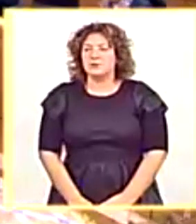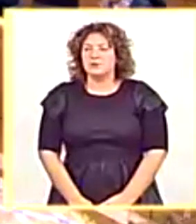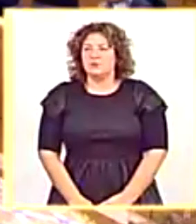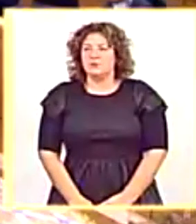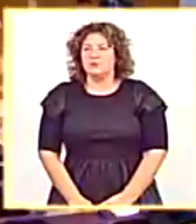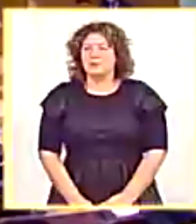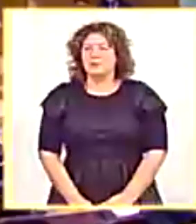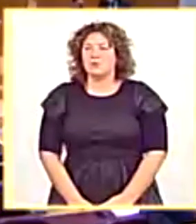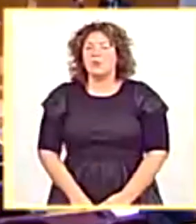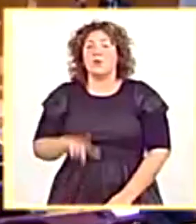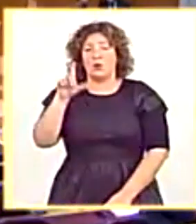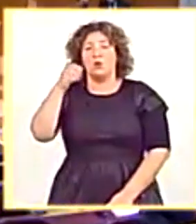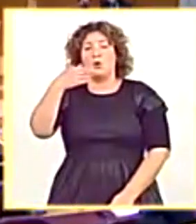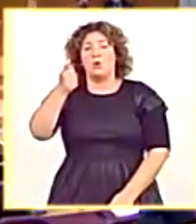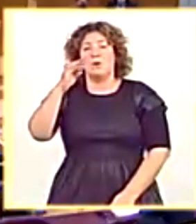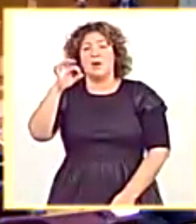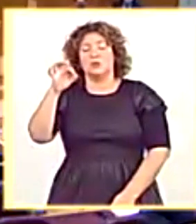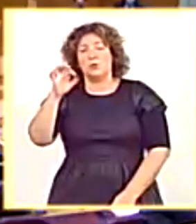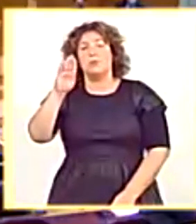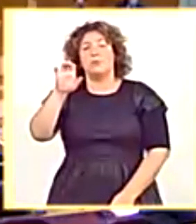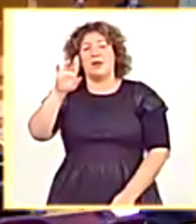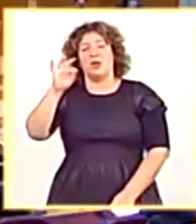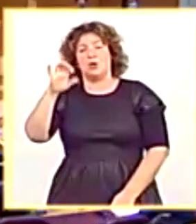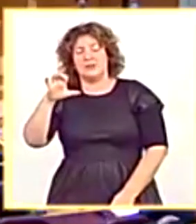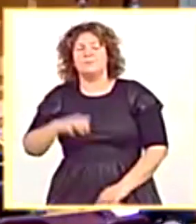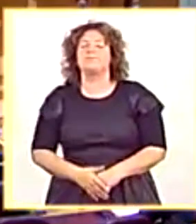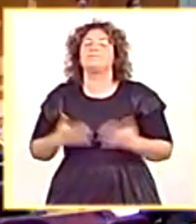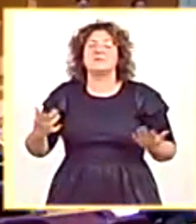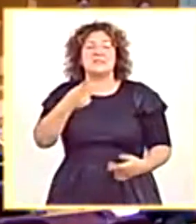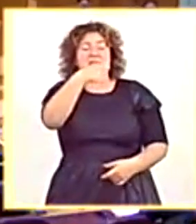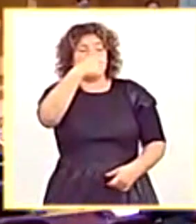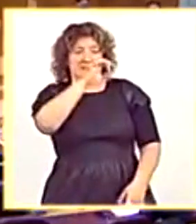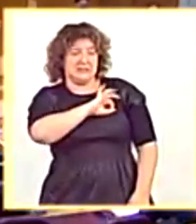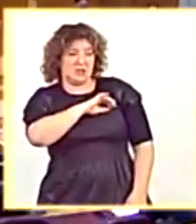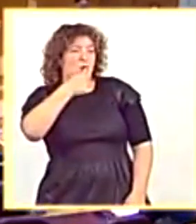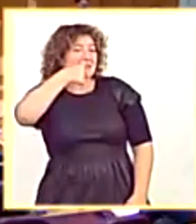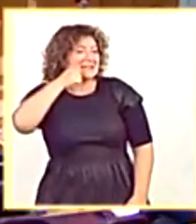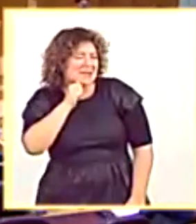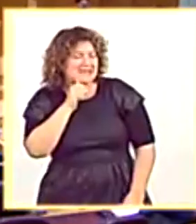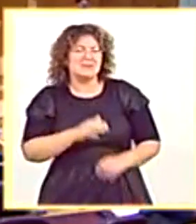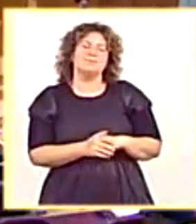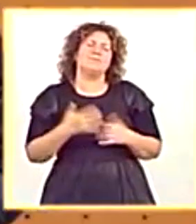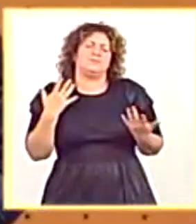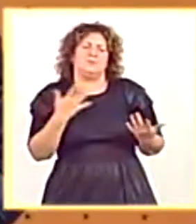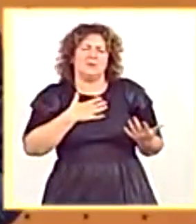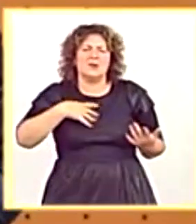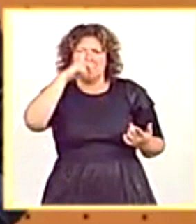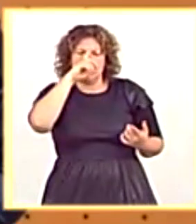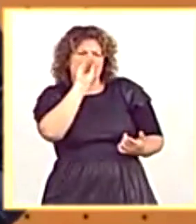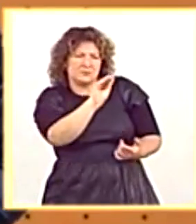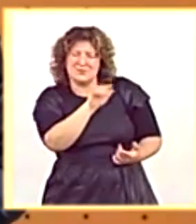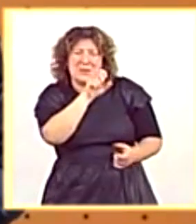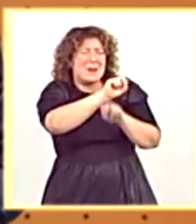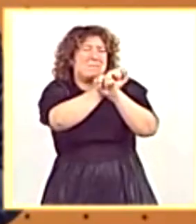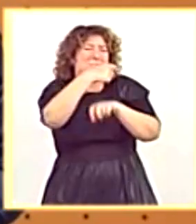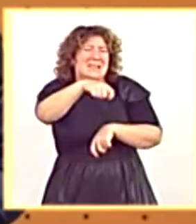Senador González Robato Perote. Gracias, Presidenta. Señor Sánchez, no nos cansaremos de recordarle a usted que es el